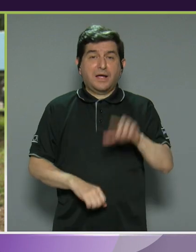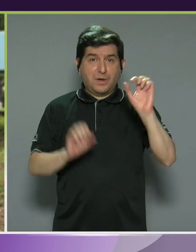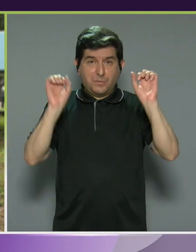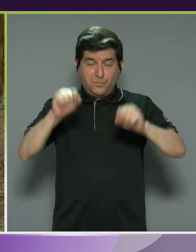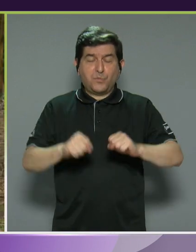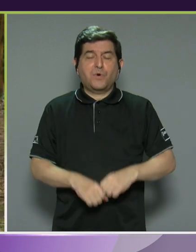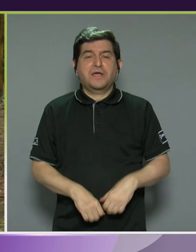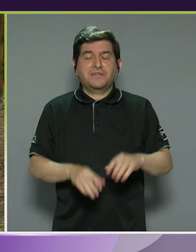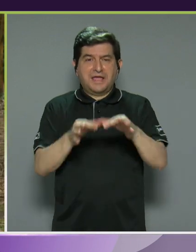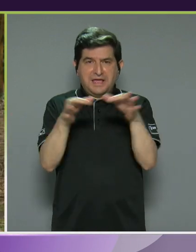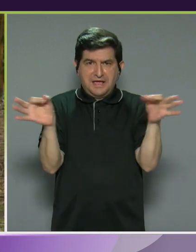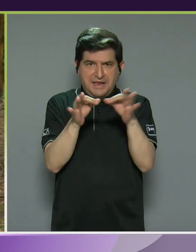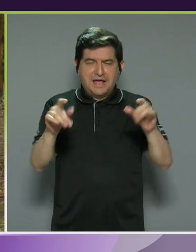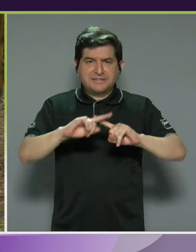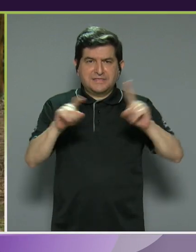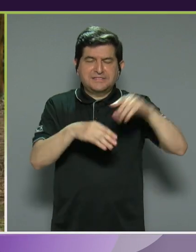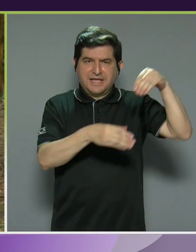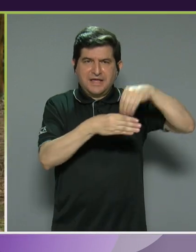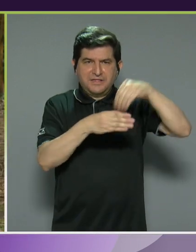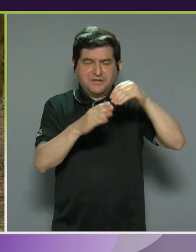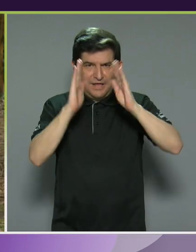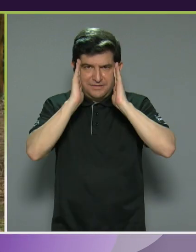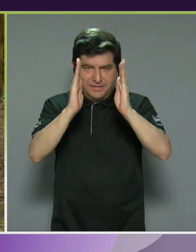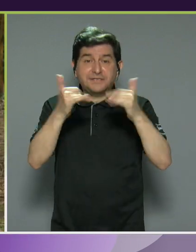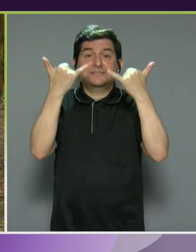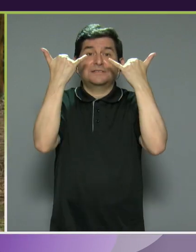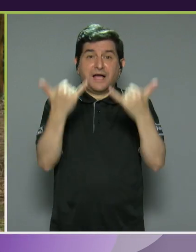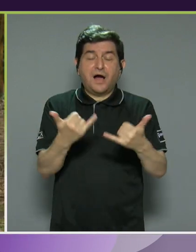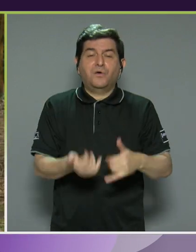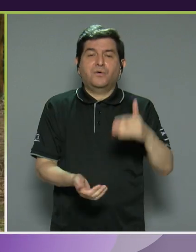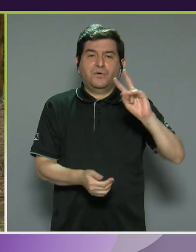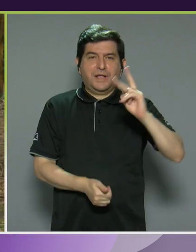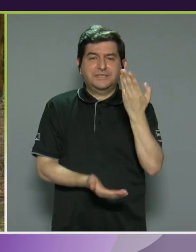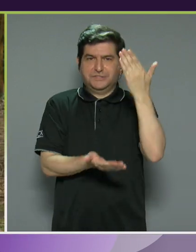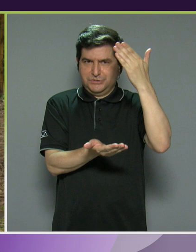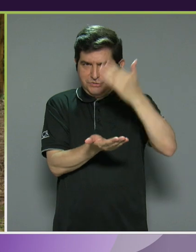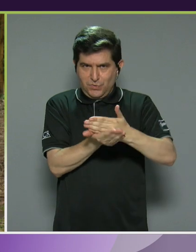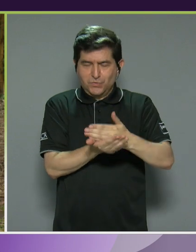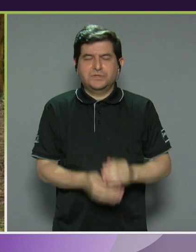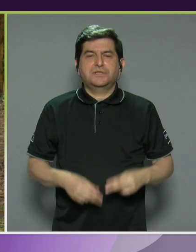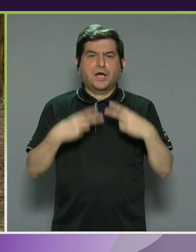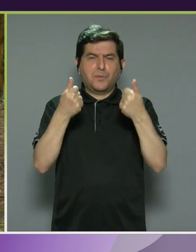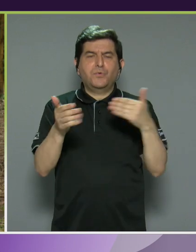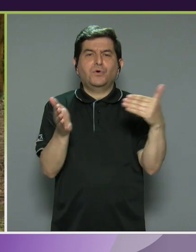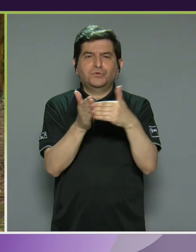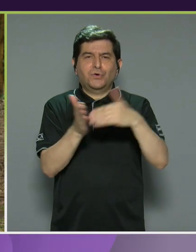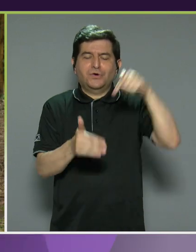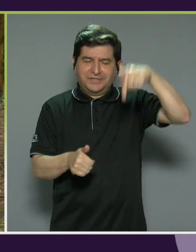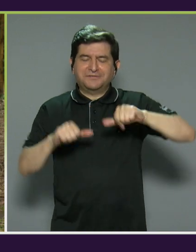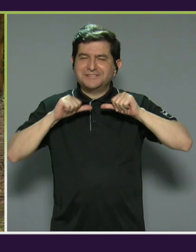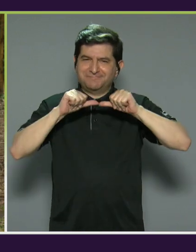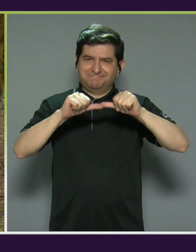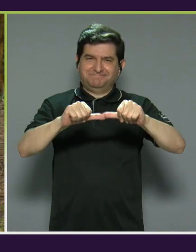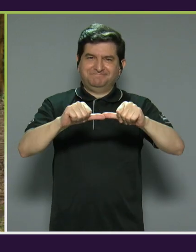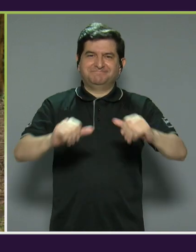acceda de forma gratuita a diversos contenidos. Ahora vamos a nuestra segunda pausa, pero pronto estaremos de regreso.